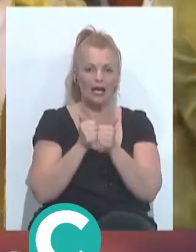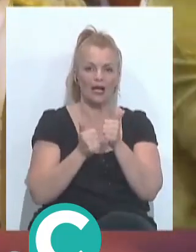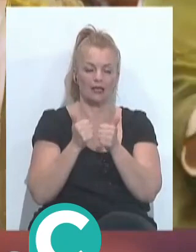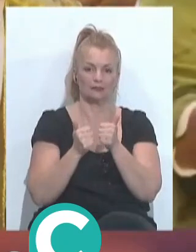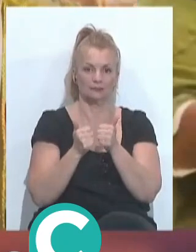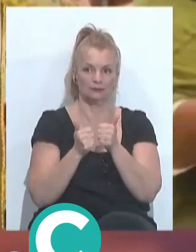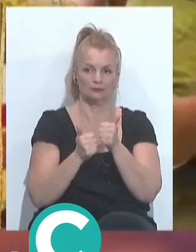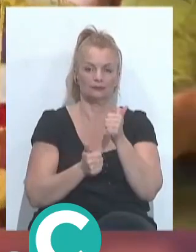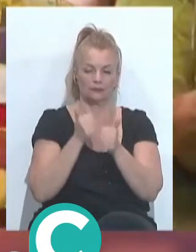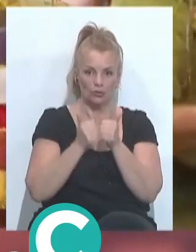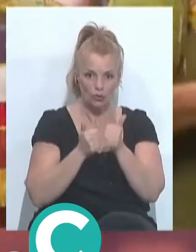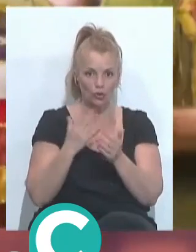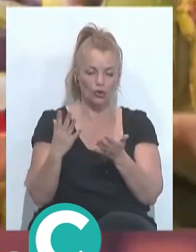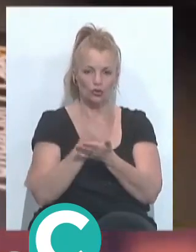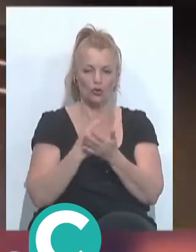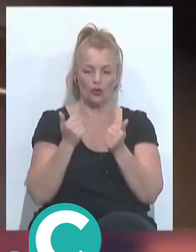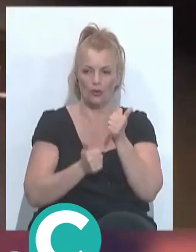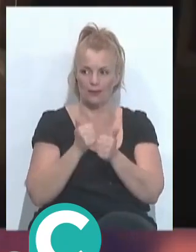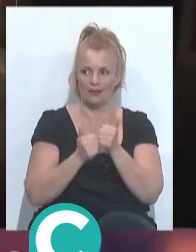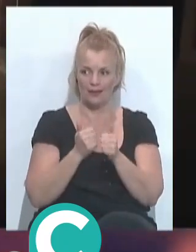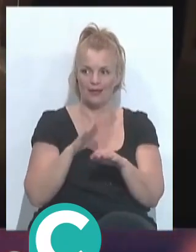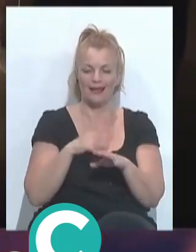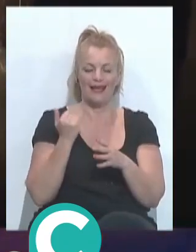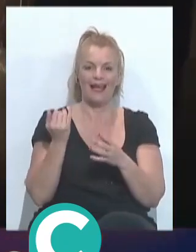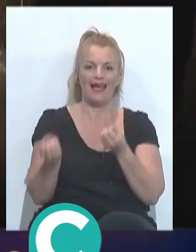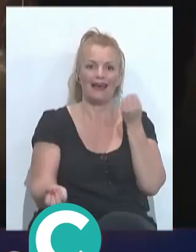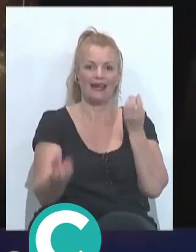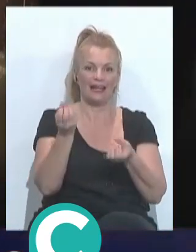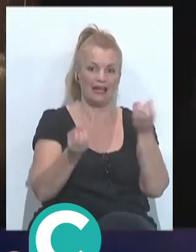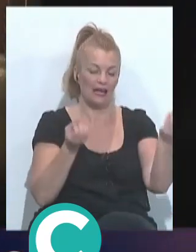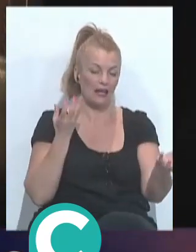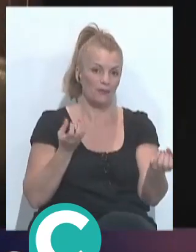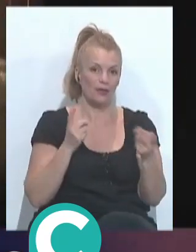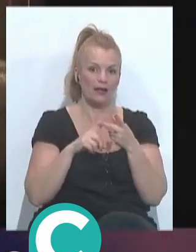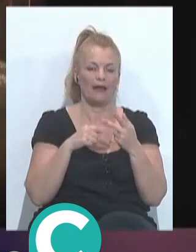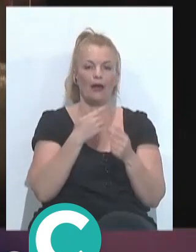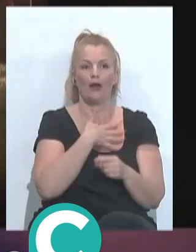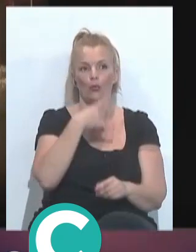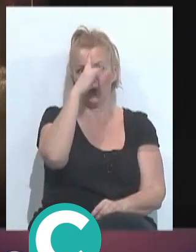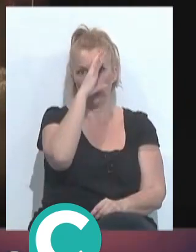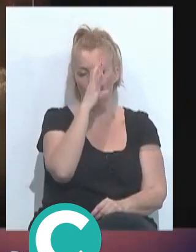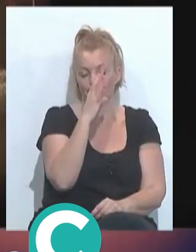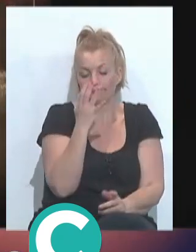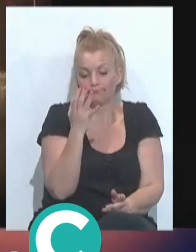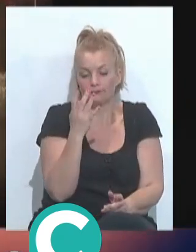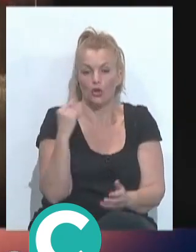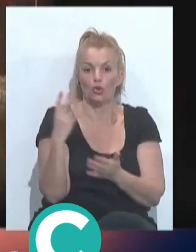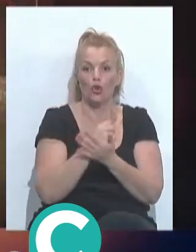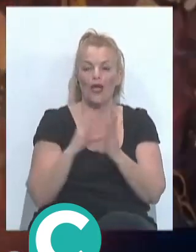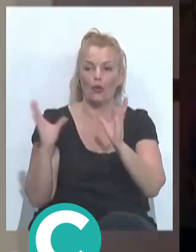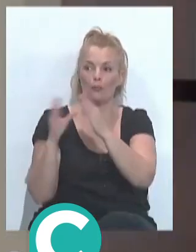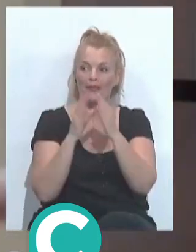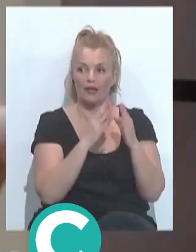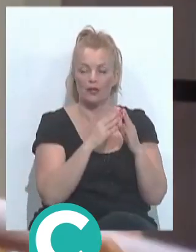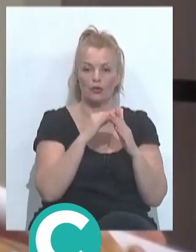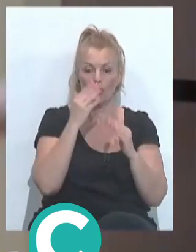todas las leyes a concursar y el problema es que se están creando precedentes peligrosos uno quiere creer que todas las agrupaciones